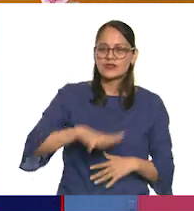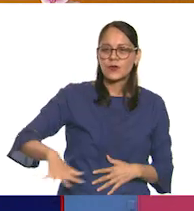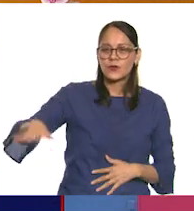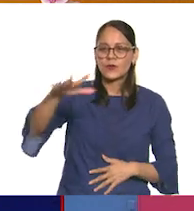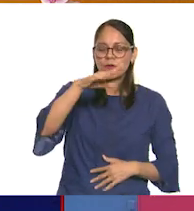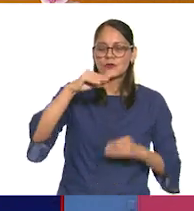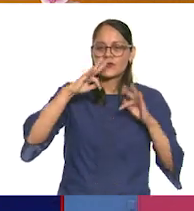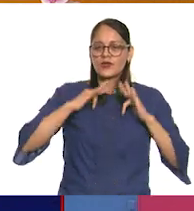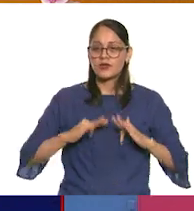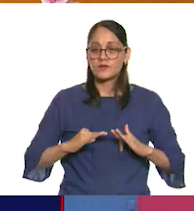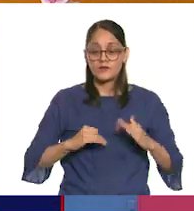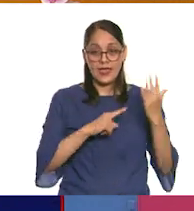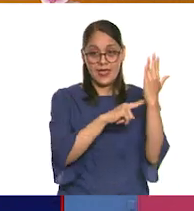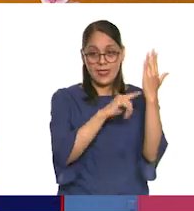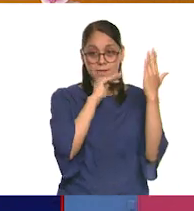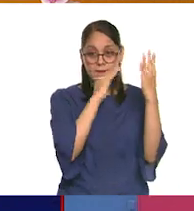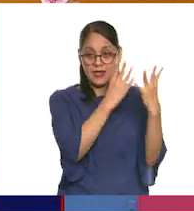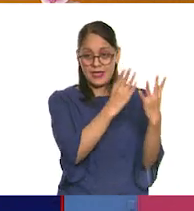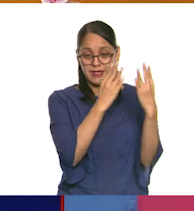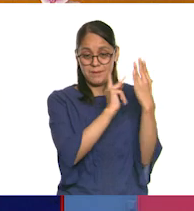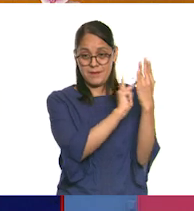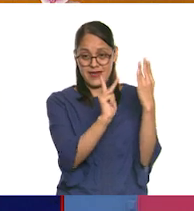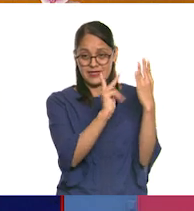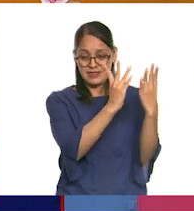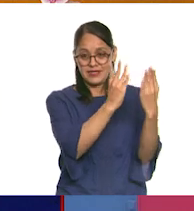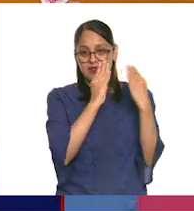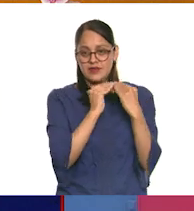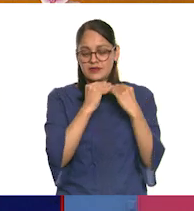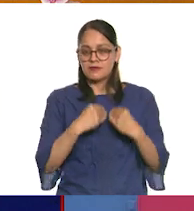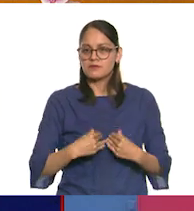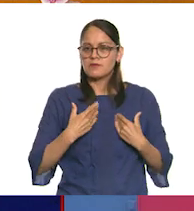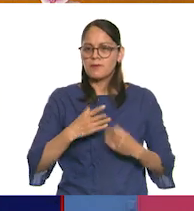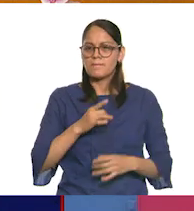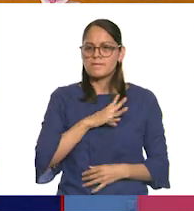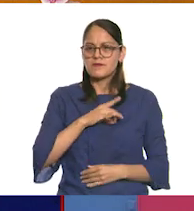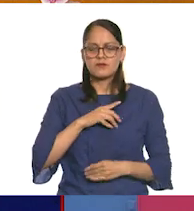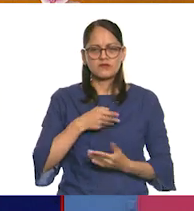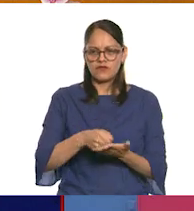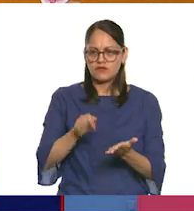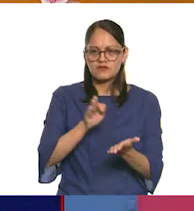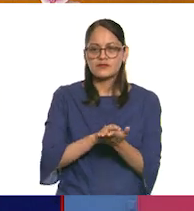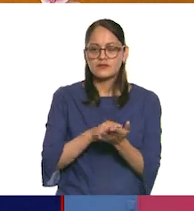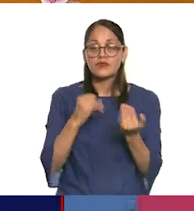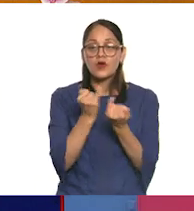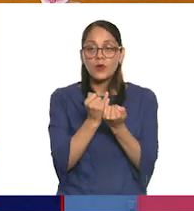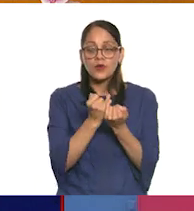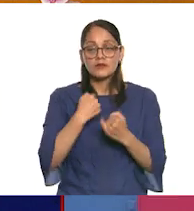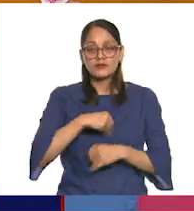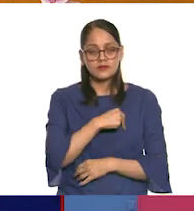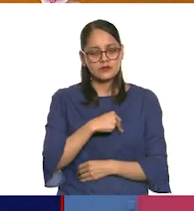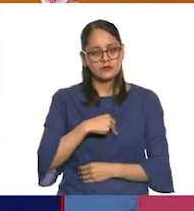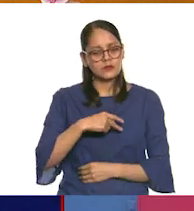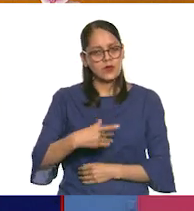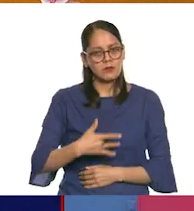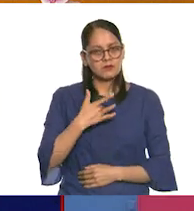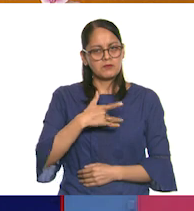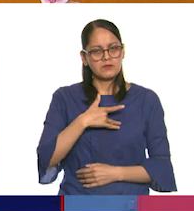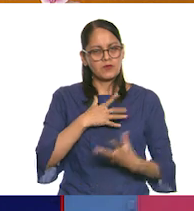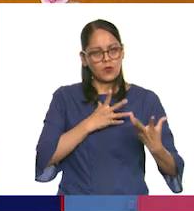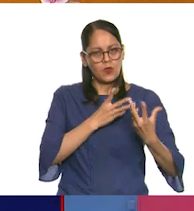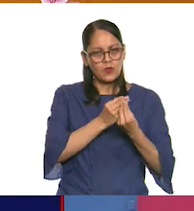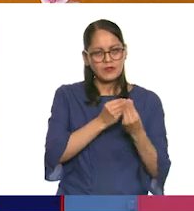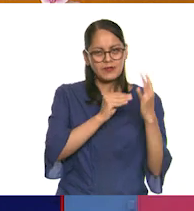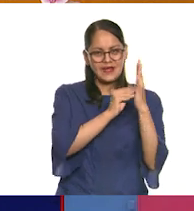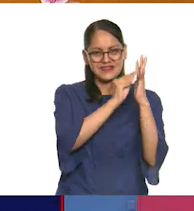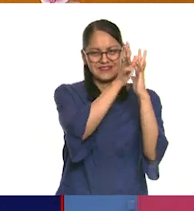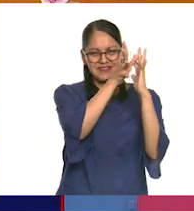nos enseña a crecer sin miedo y no nos llega a la riqueza de sus frutos. Permite que nosotros cultivemos frutos con ella también,